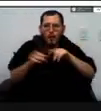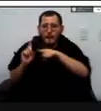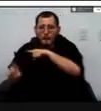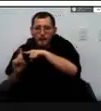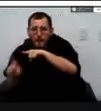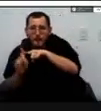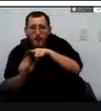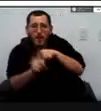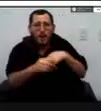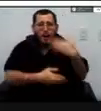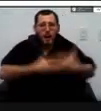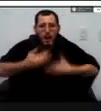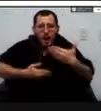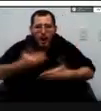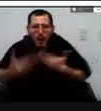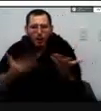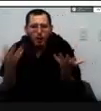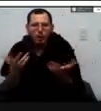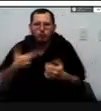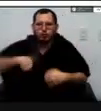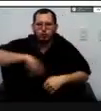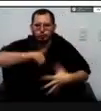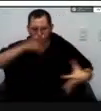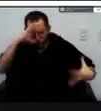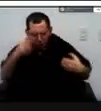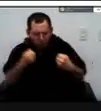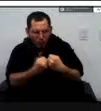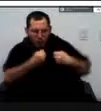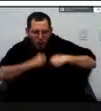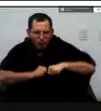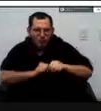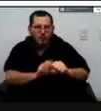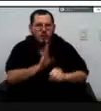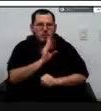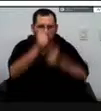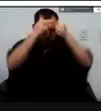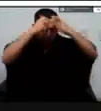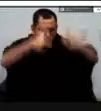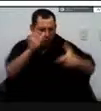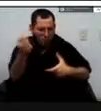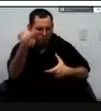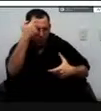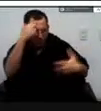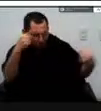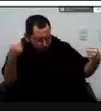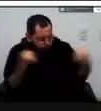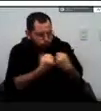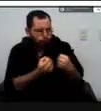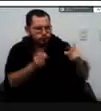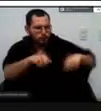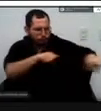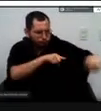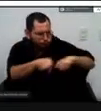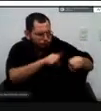con la gobernación la unidad de riesgo nacional competitividad varias